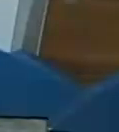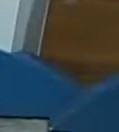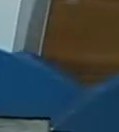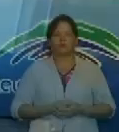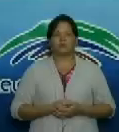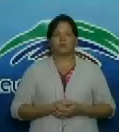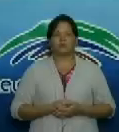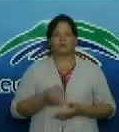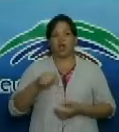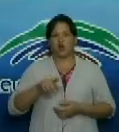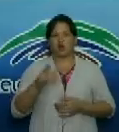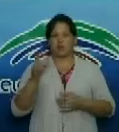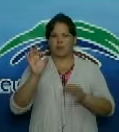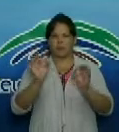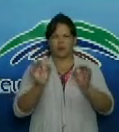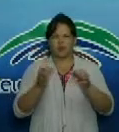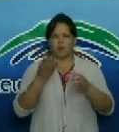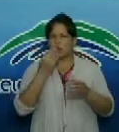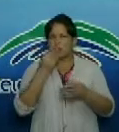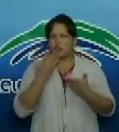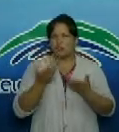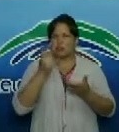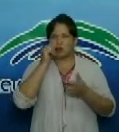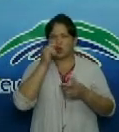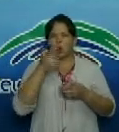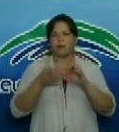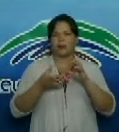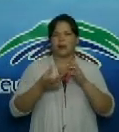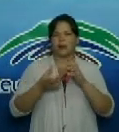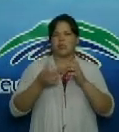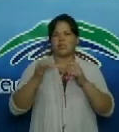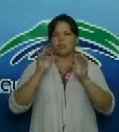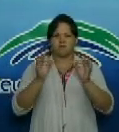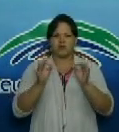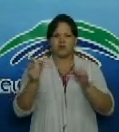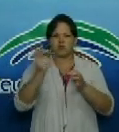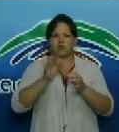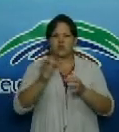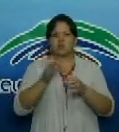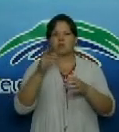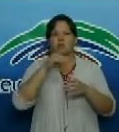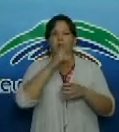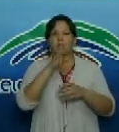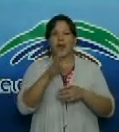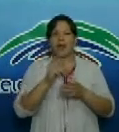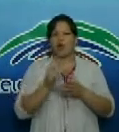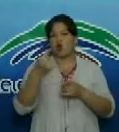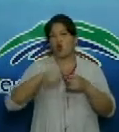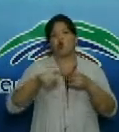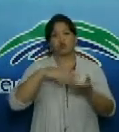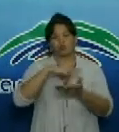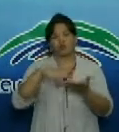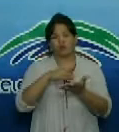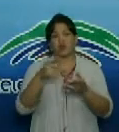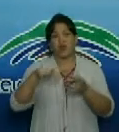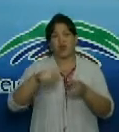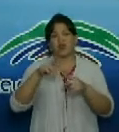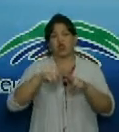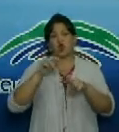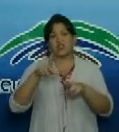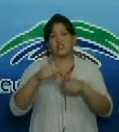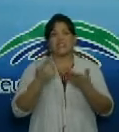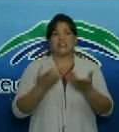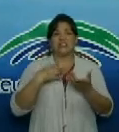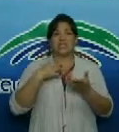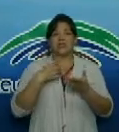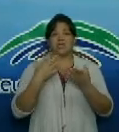Y ahora mismo nos dice nuestro coordinador Artemio que tenemos comunicación con el municipio de Vanes otro de los territorios afectados por la COVID